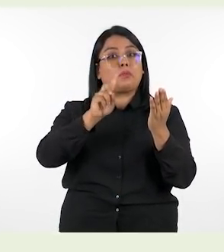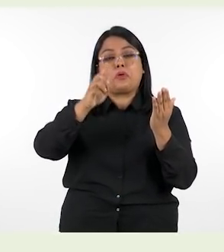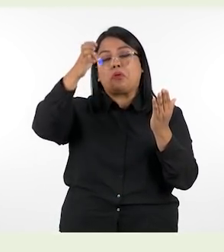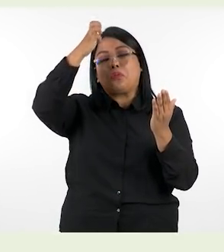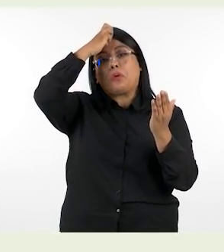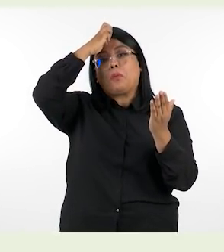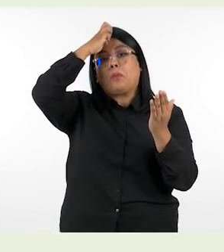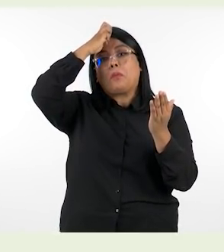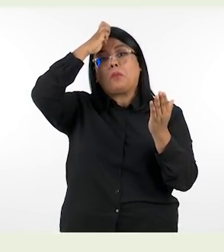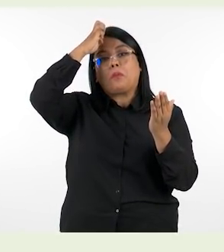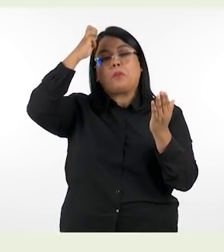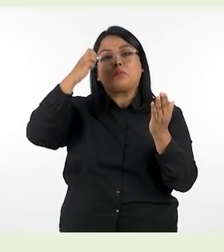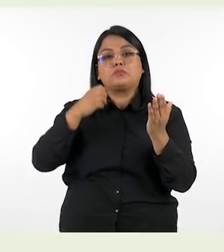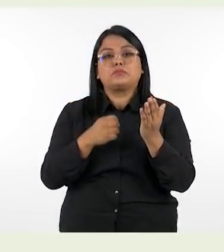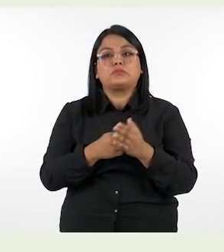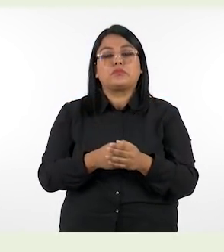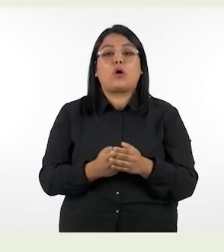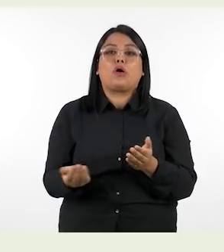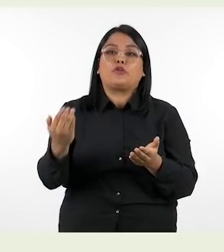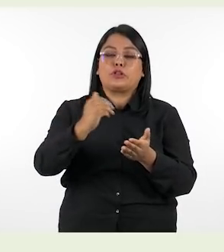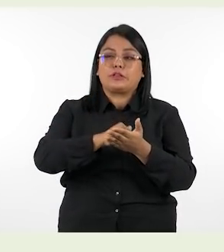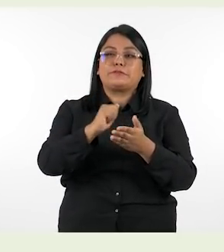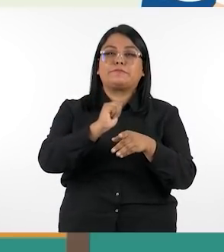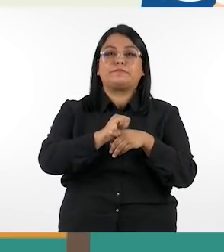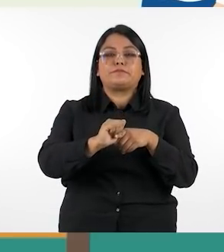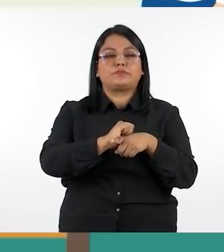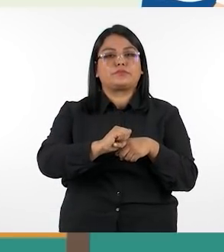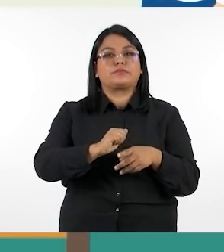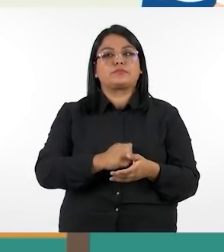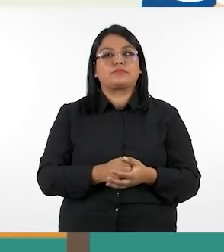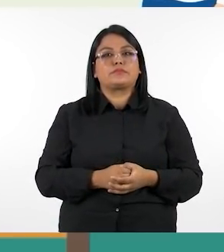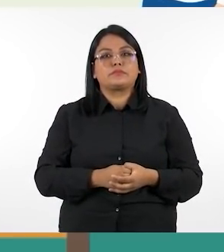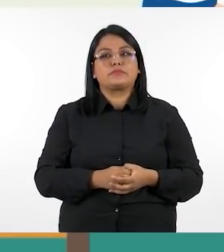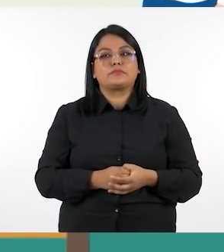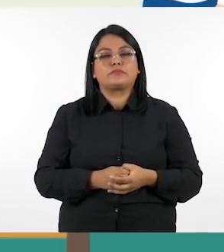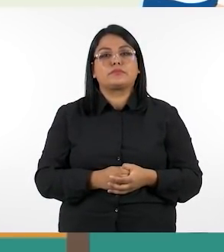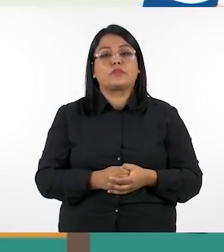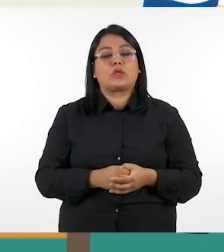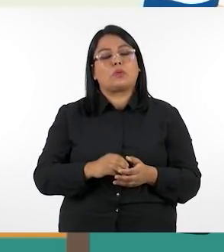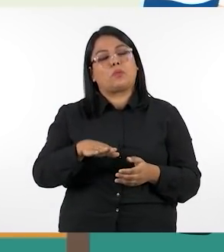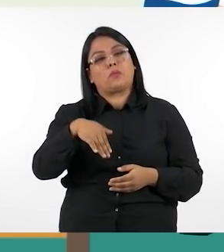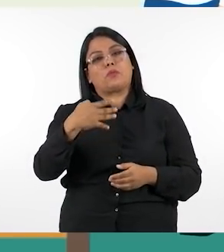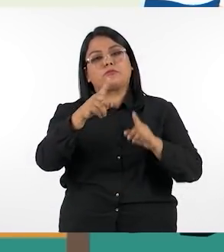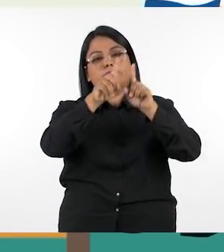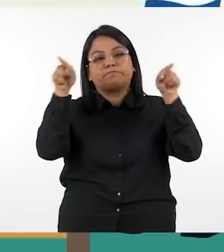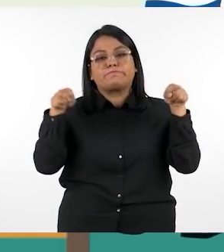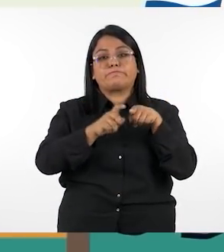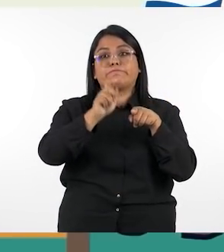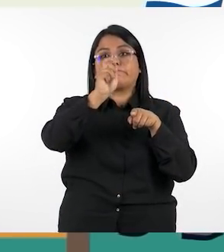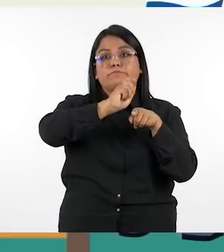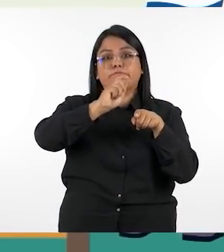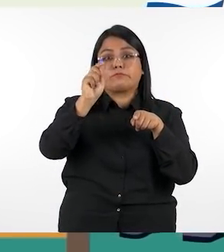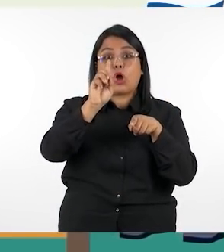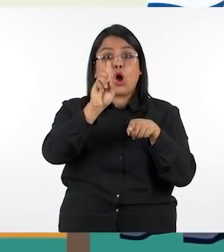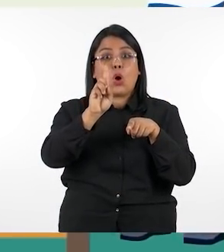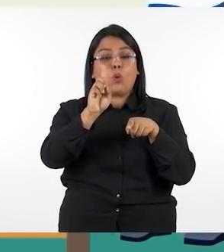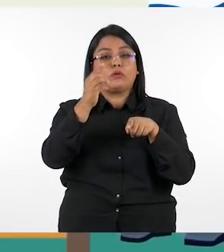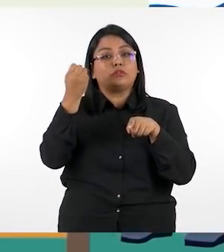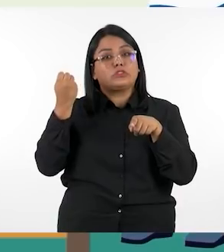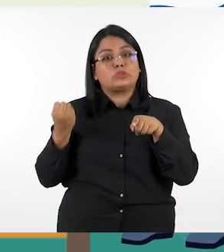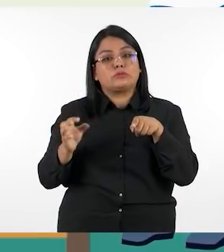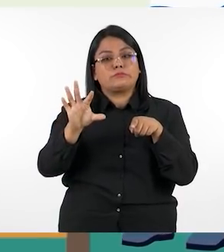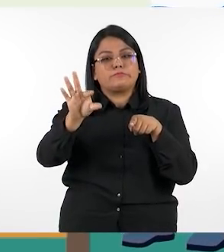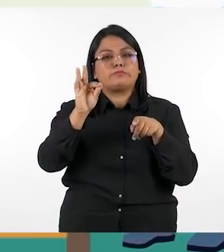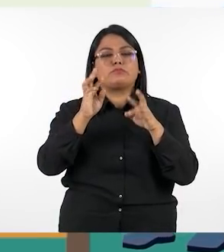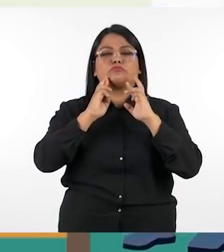caso de no ser correcta deben volver a hacer el ejercicio también se puede hacer pasar a la pizarra a un estudiante